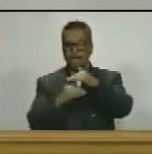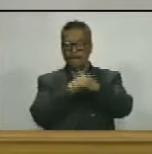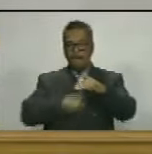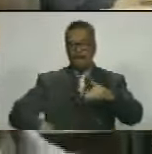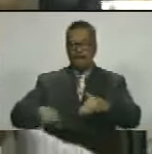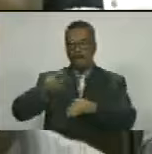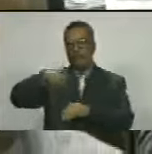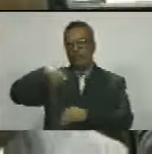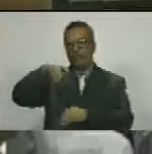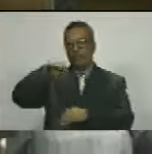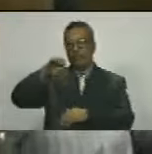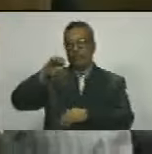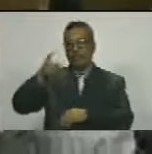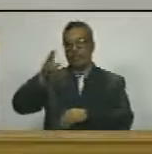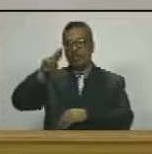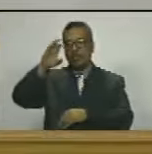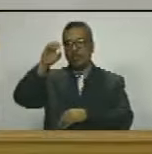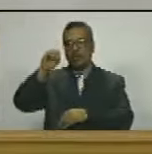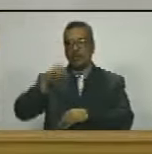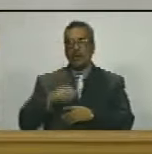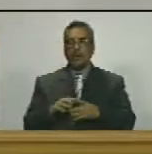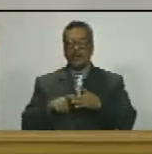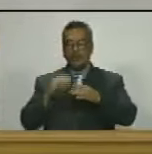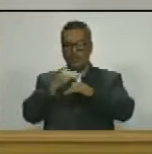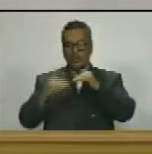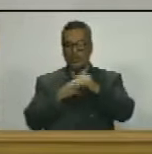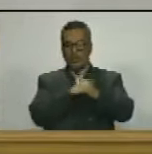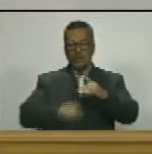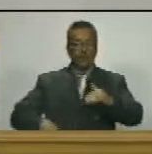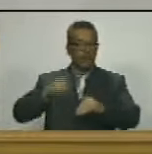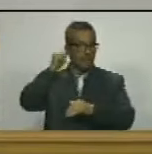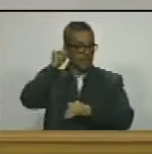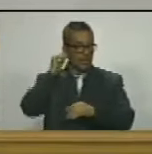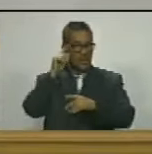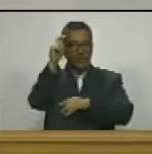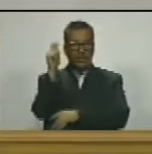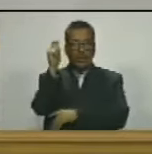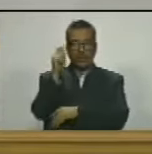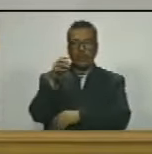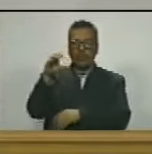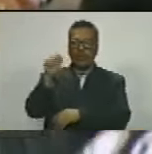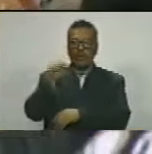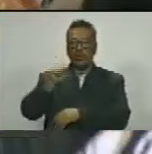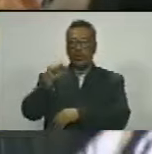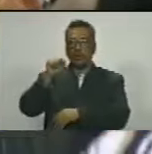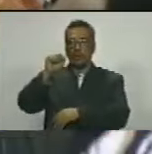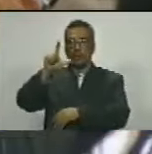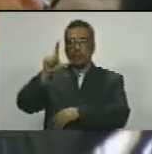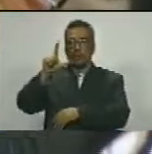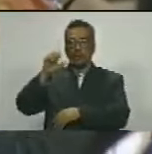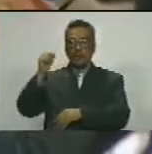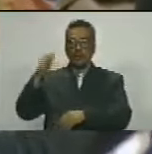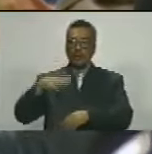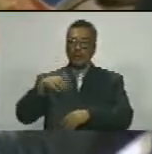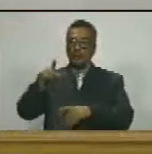diputado pedro lander moreno segunda vicepresidenta diputada sol muset de primera